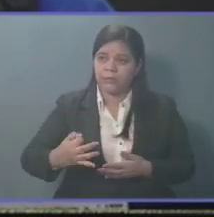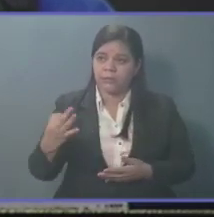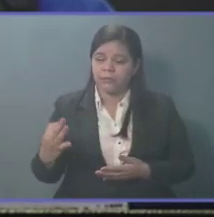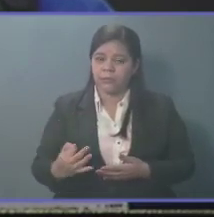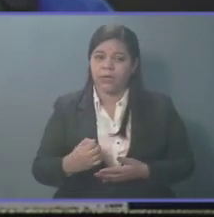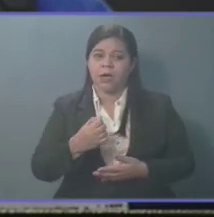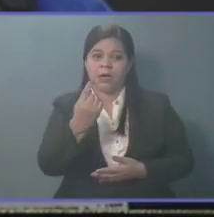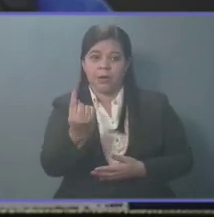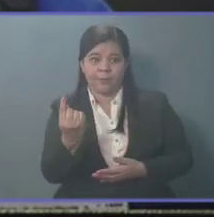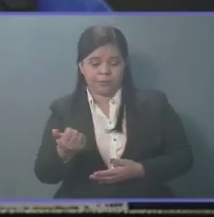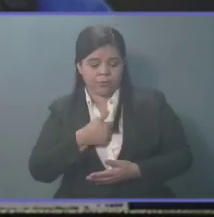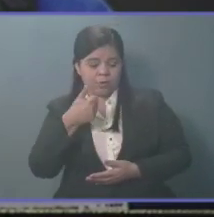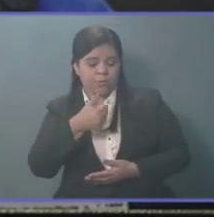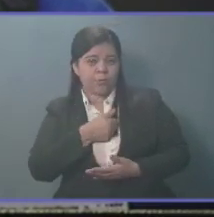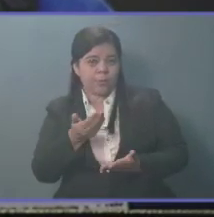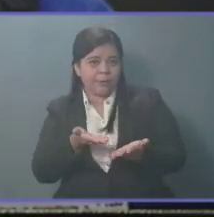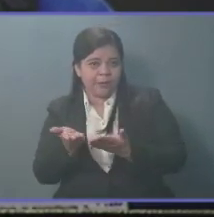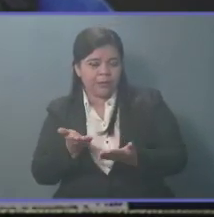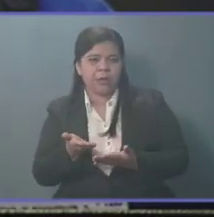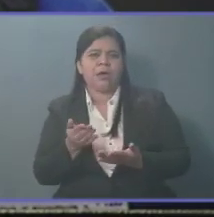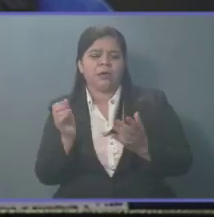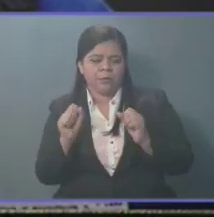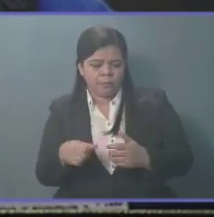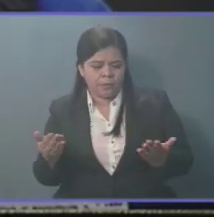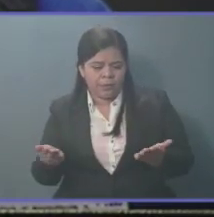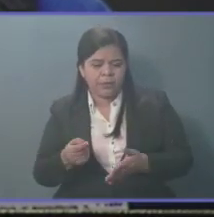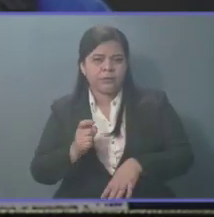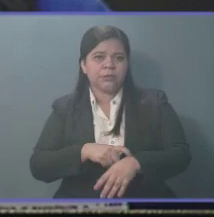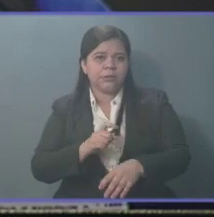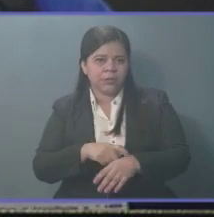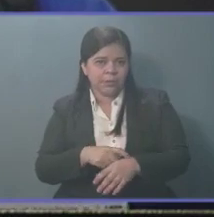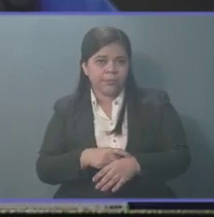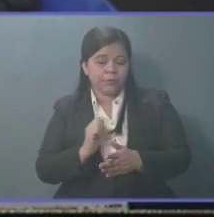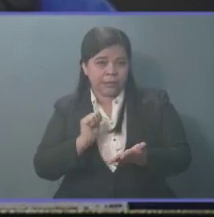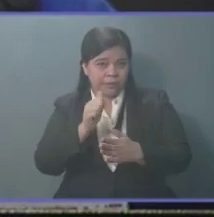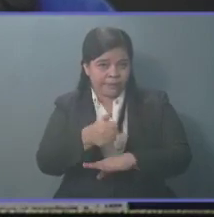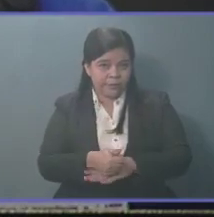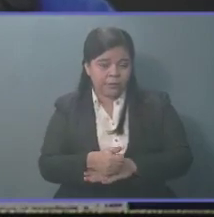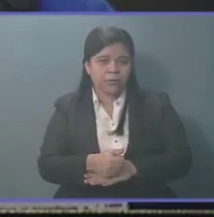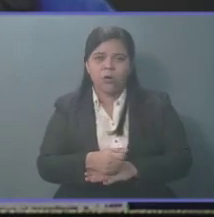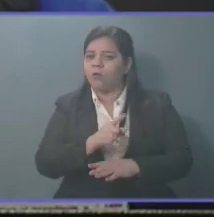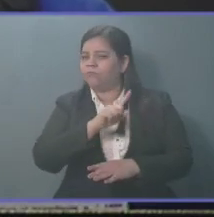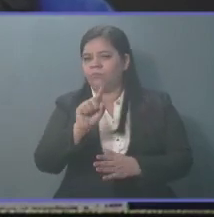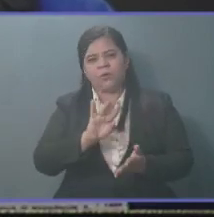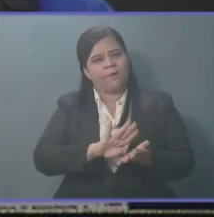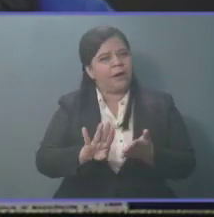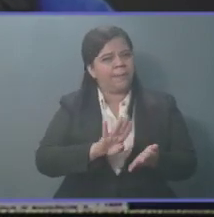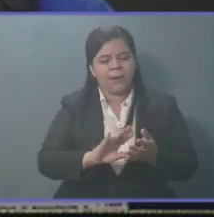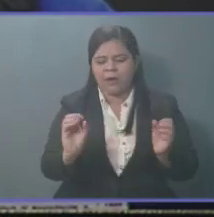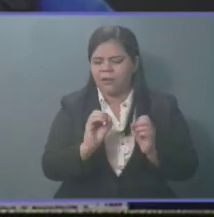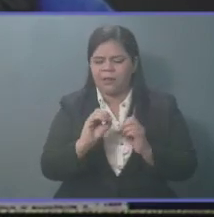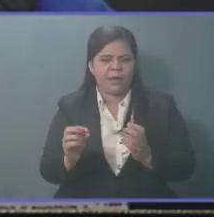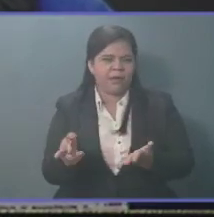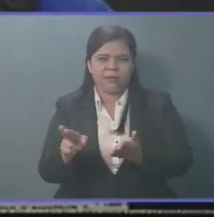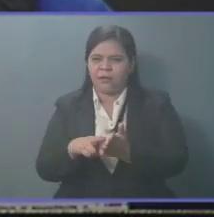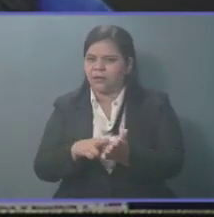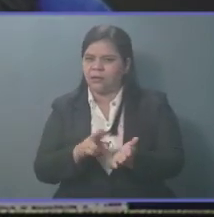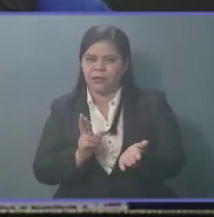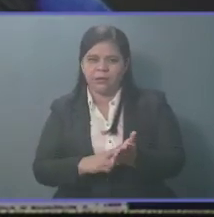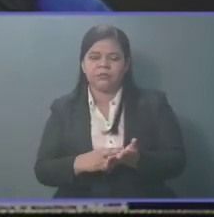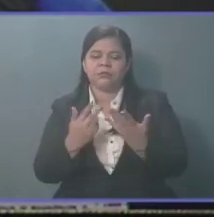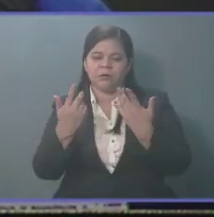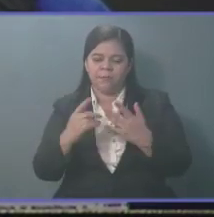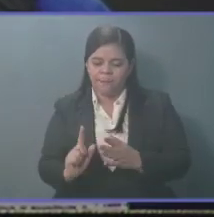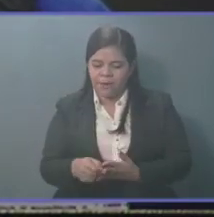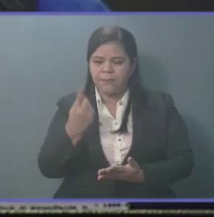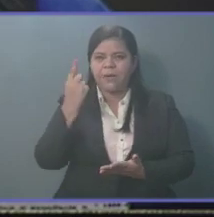comerciantes individuales y sociales que realicen dicho trámite en el plazo antes estipulado estarán exentos del pago de derechos de registro correspondientes a la obtención